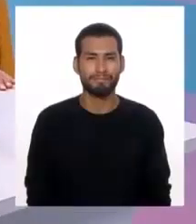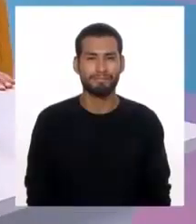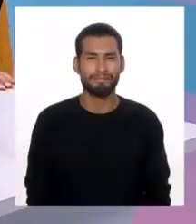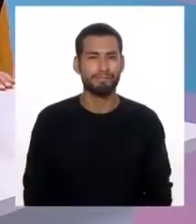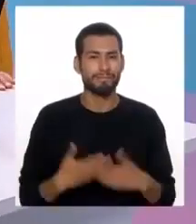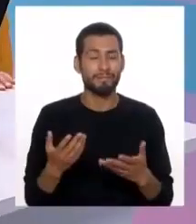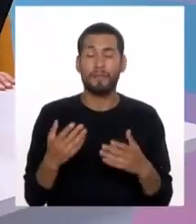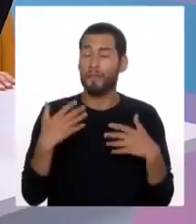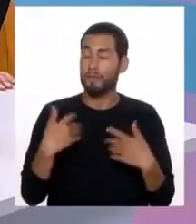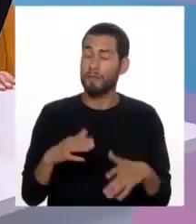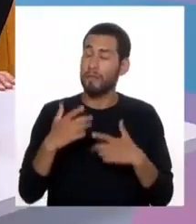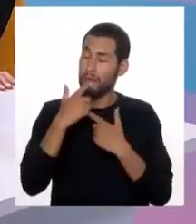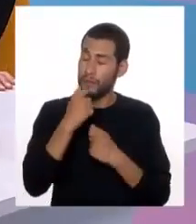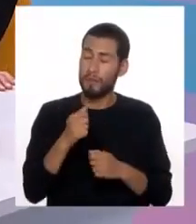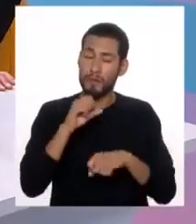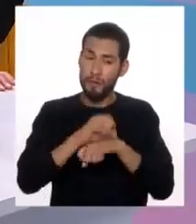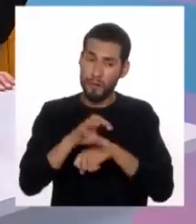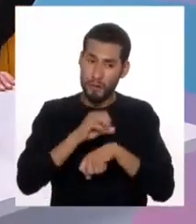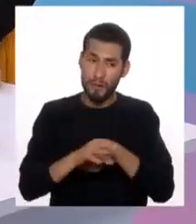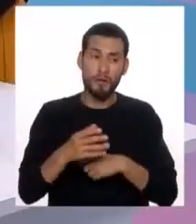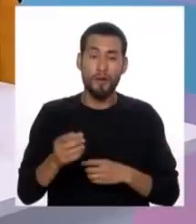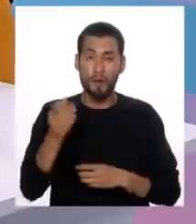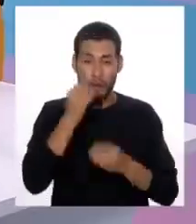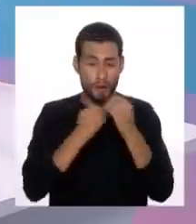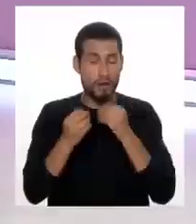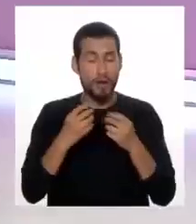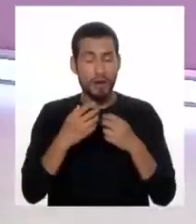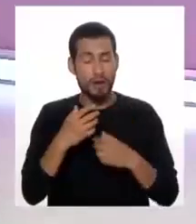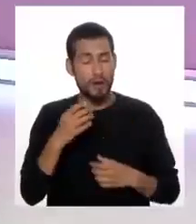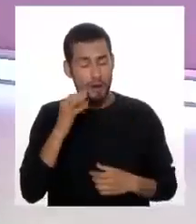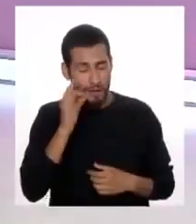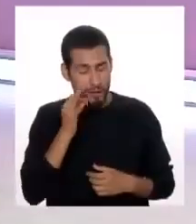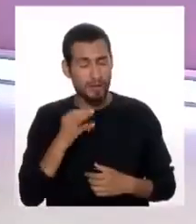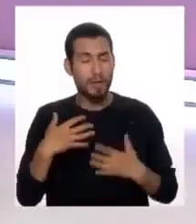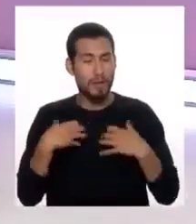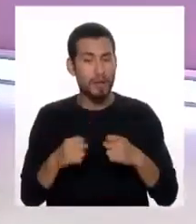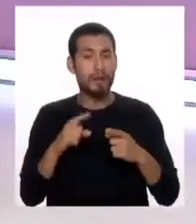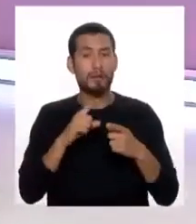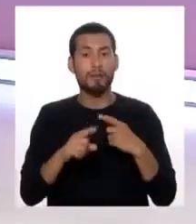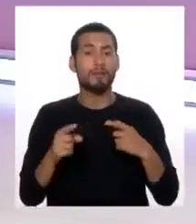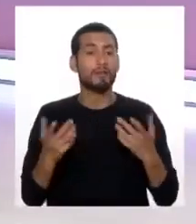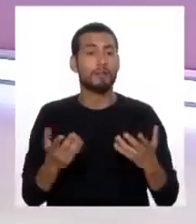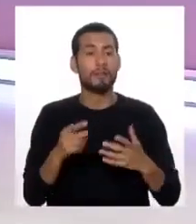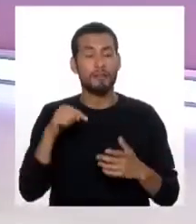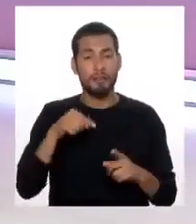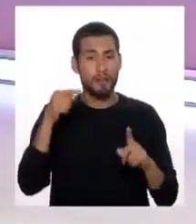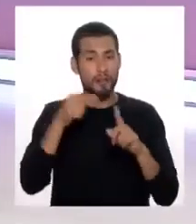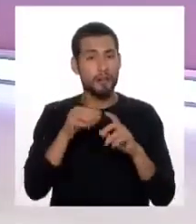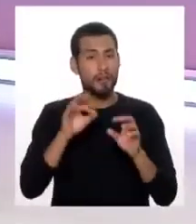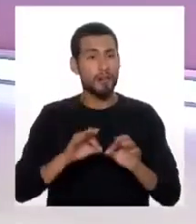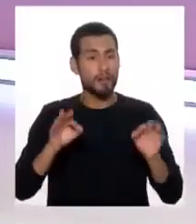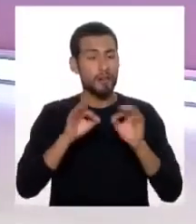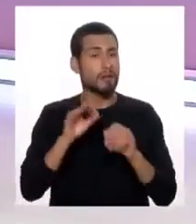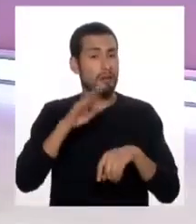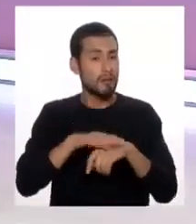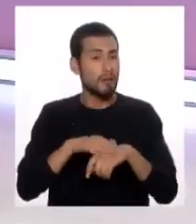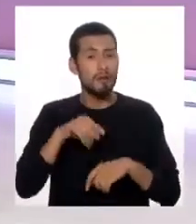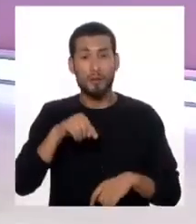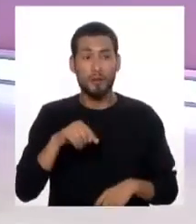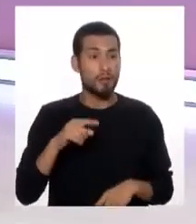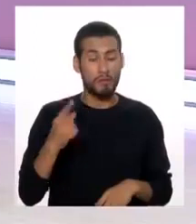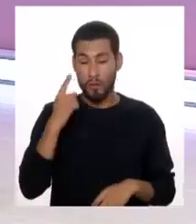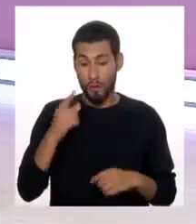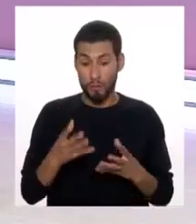Muy, muy interesantes consejos. Comer rico, comer sano, pero obviamente el tema principalmente es el mensaje, que este no sea